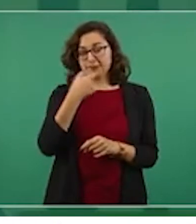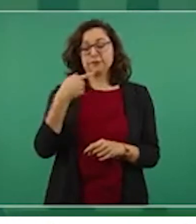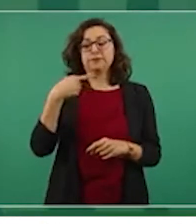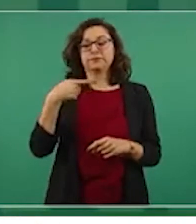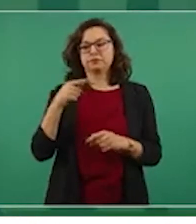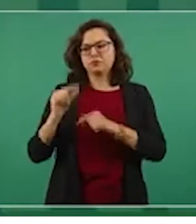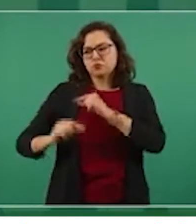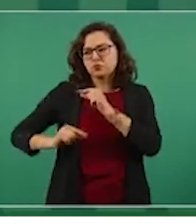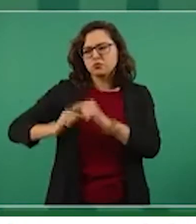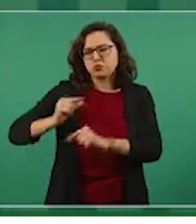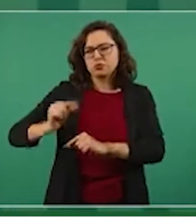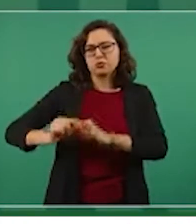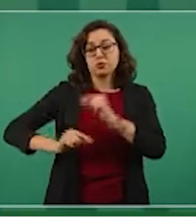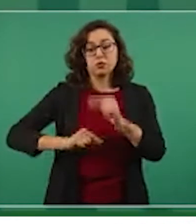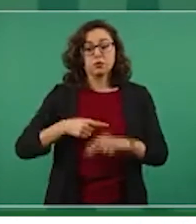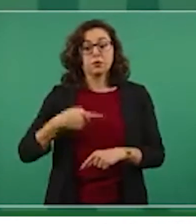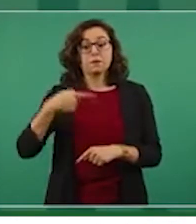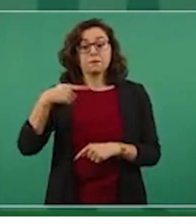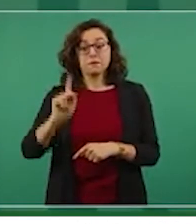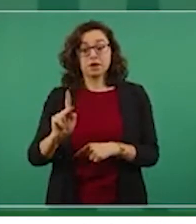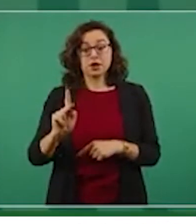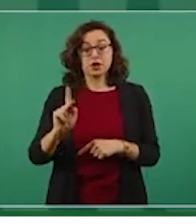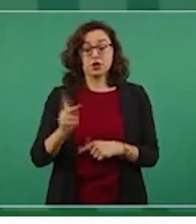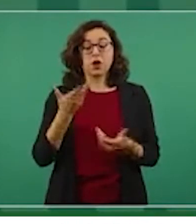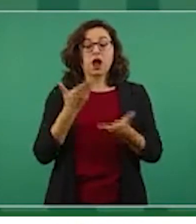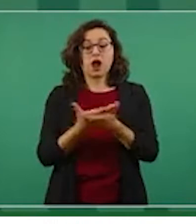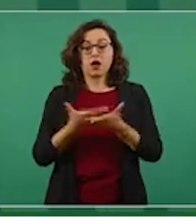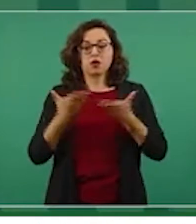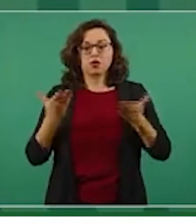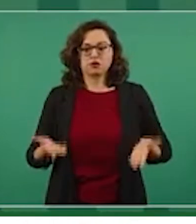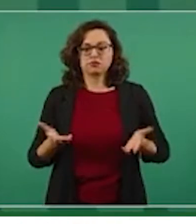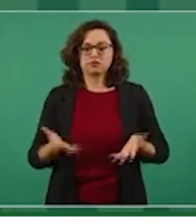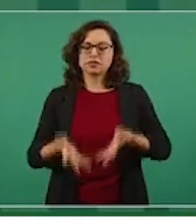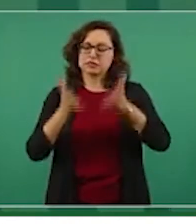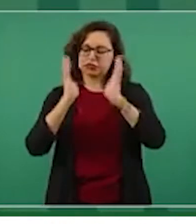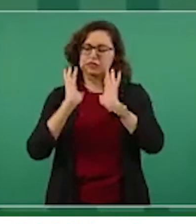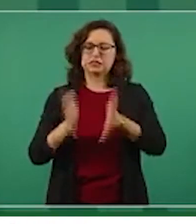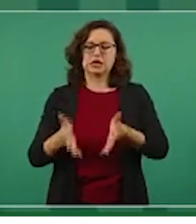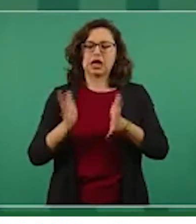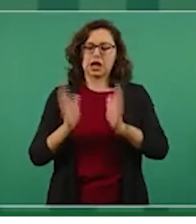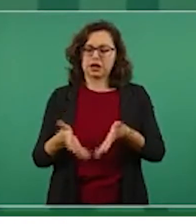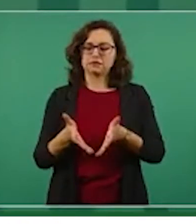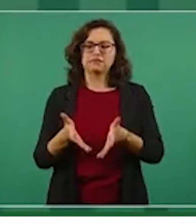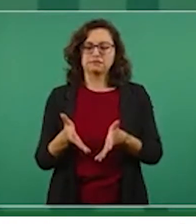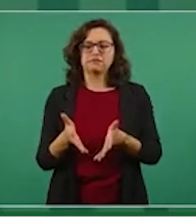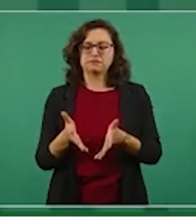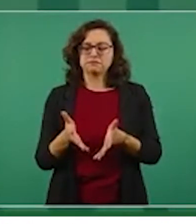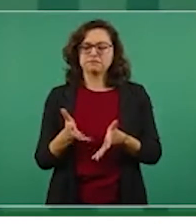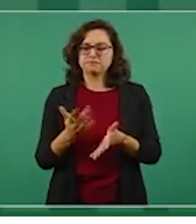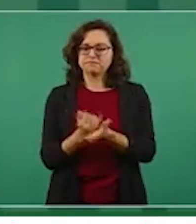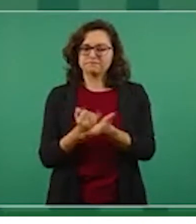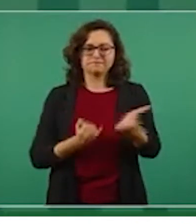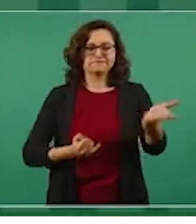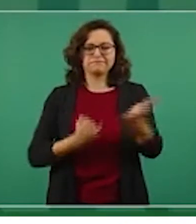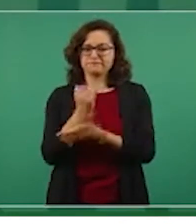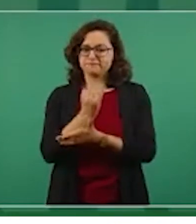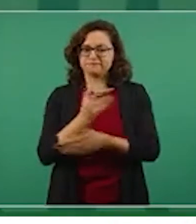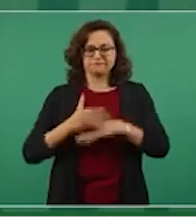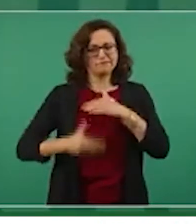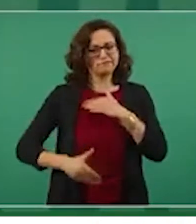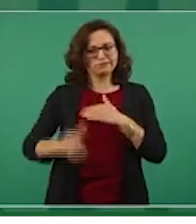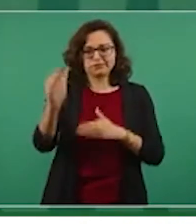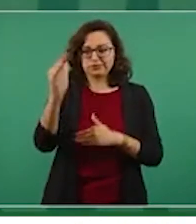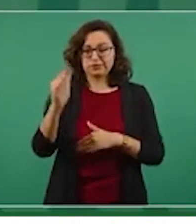va a entrar ya en una etapa decisiva.